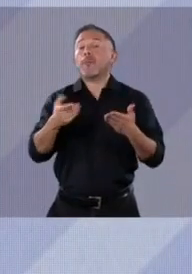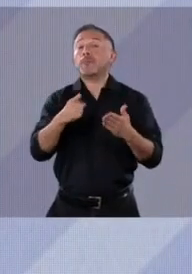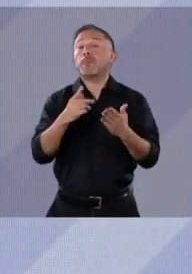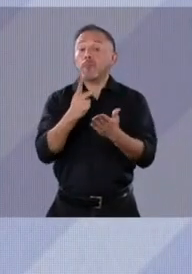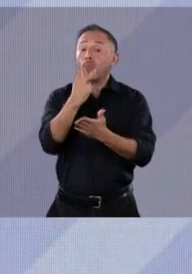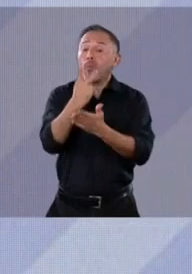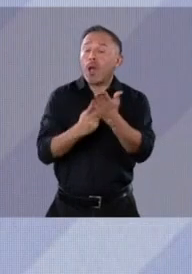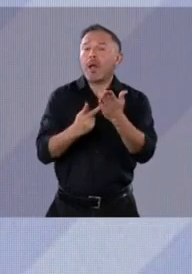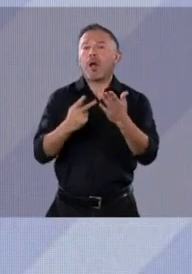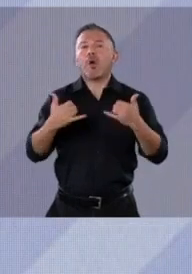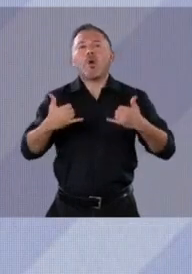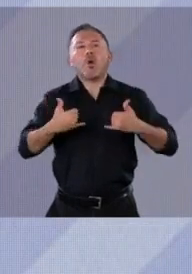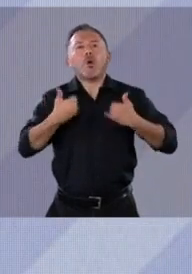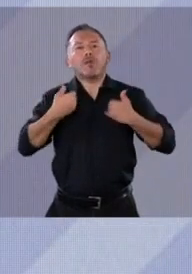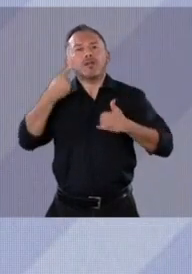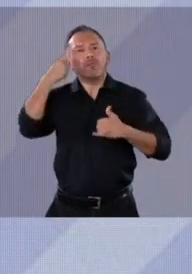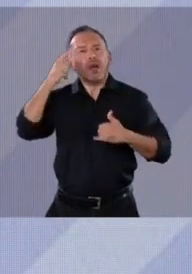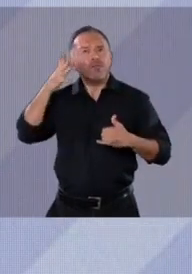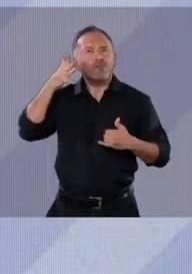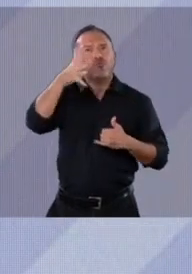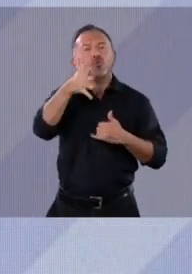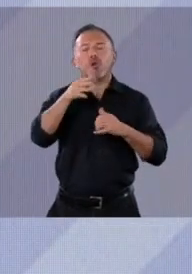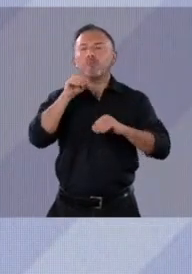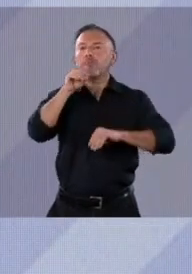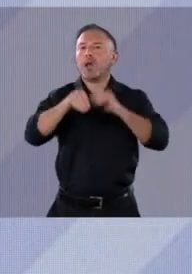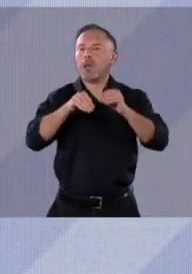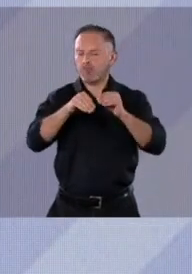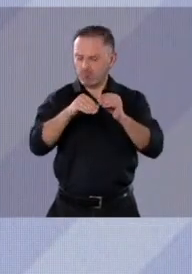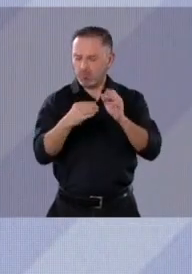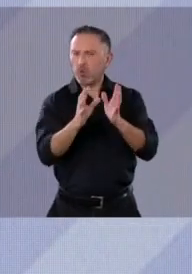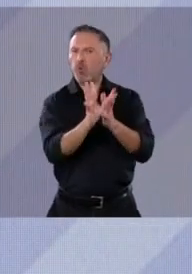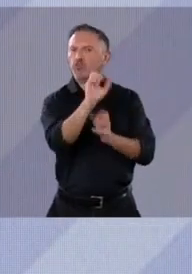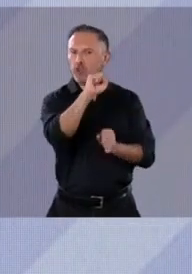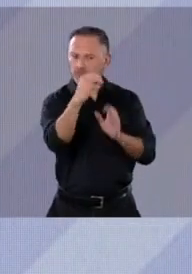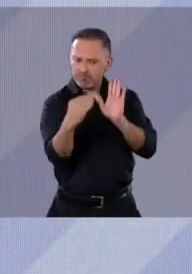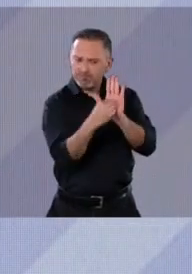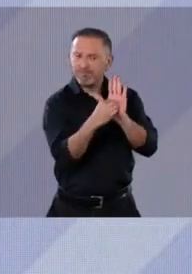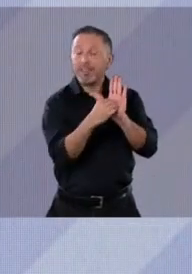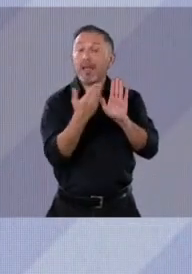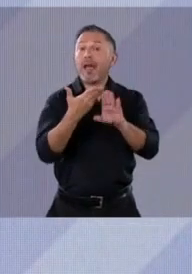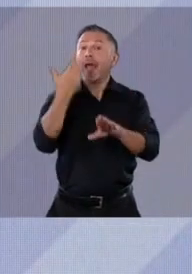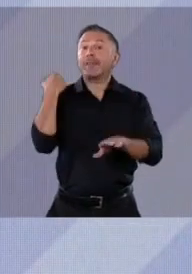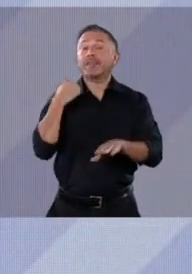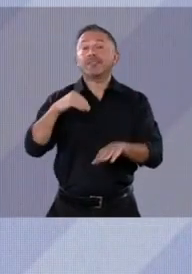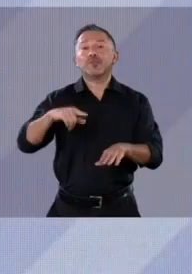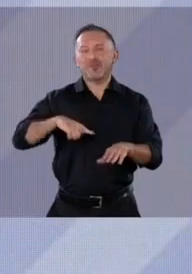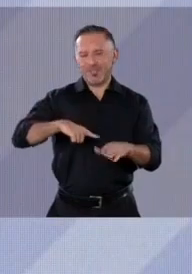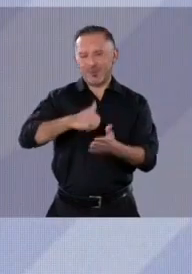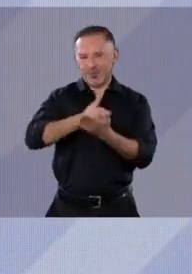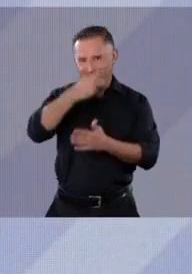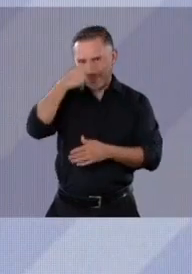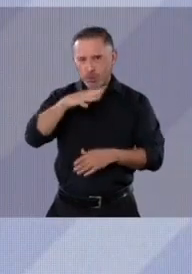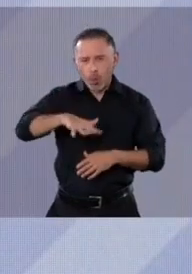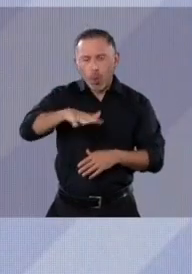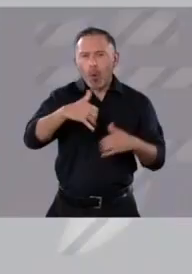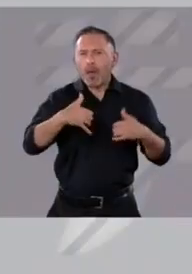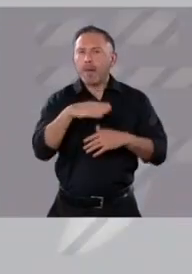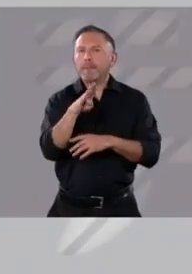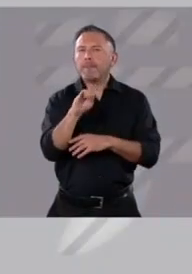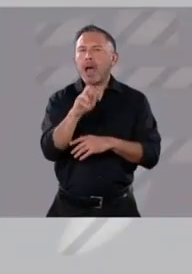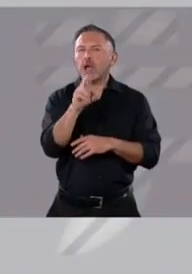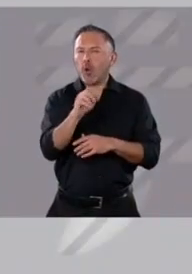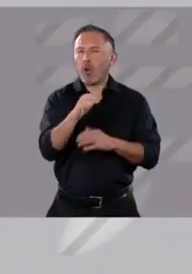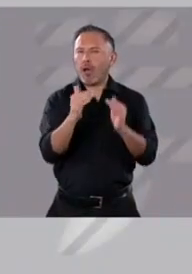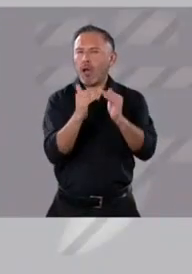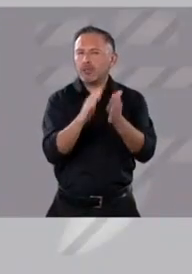llevar a la Constitución, en la Ciudad de México hice un programa que se llamó Jóvenes unen al barrio. Ahora lo vamos a hacer en todo el país. Se llama